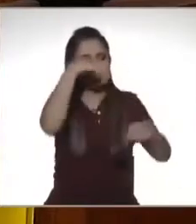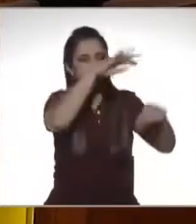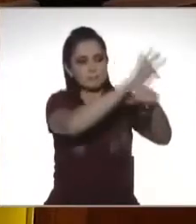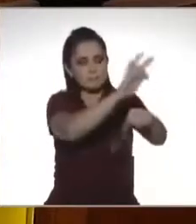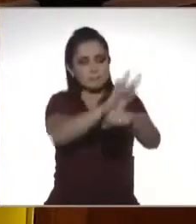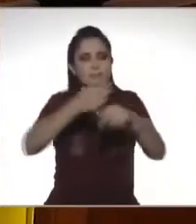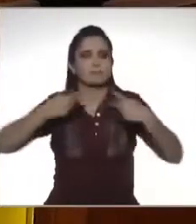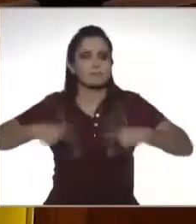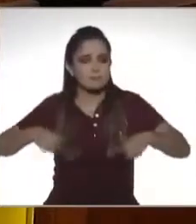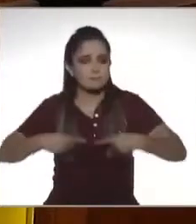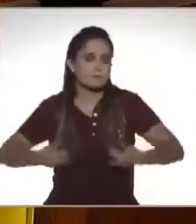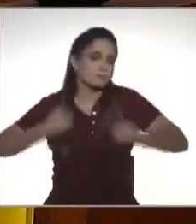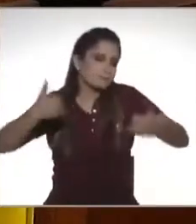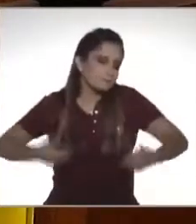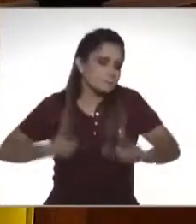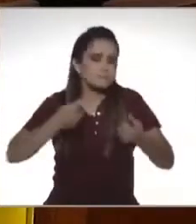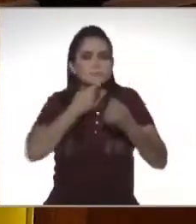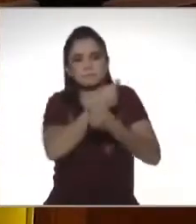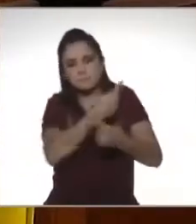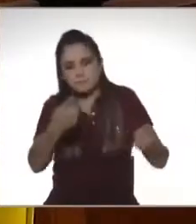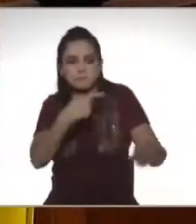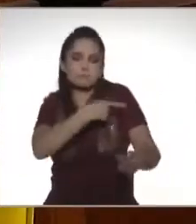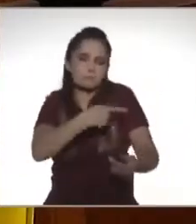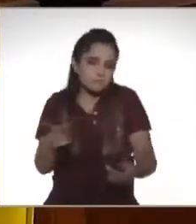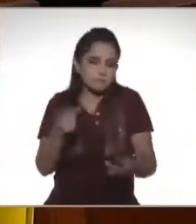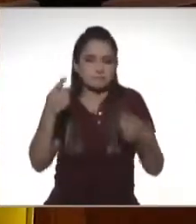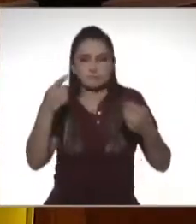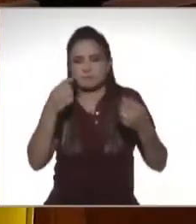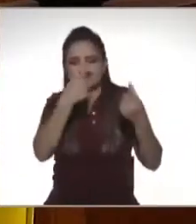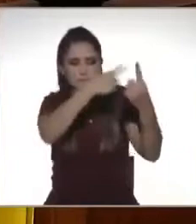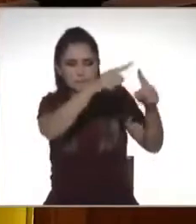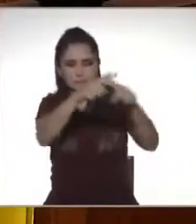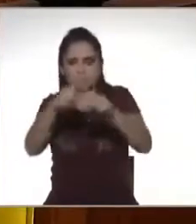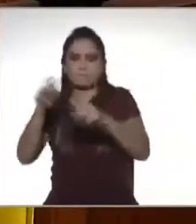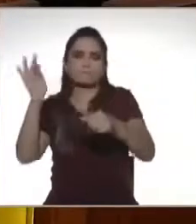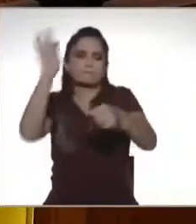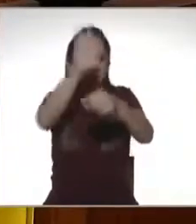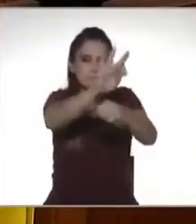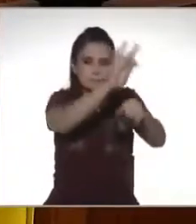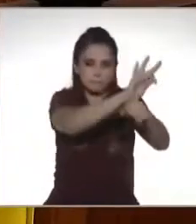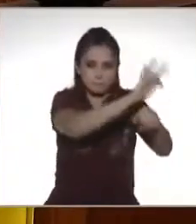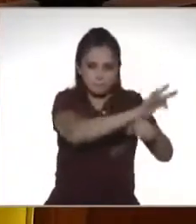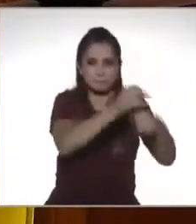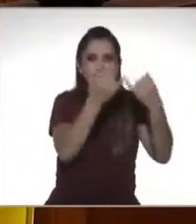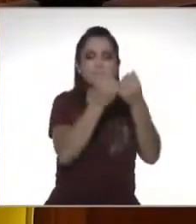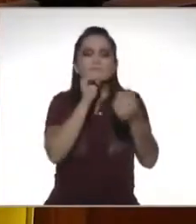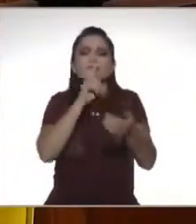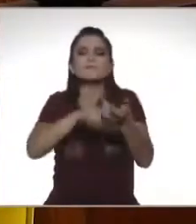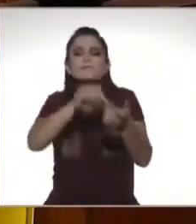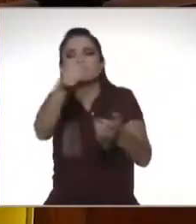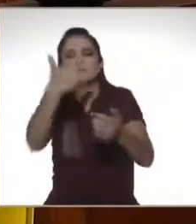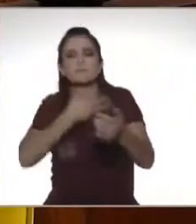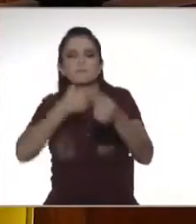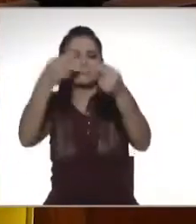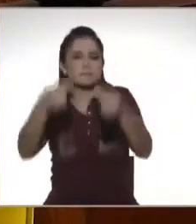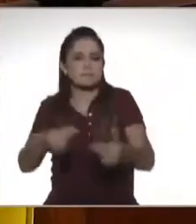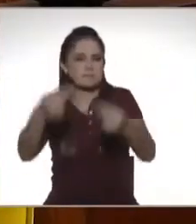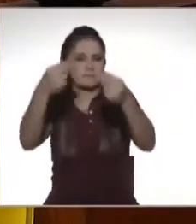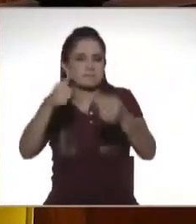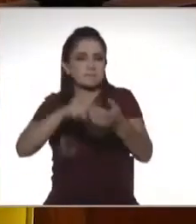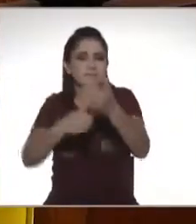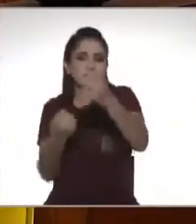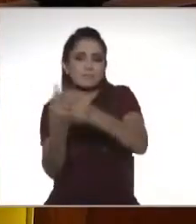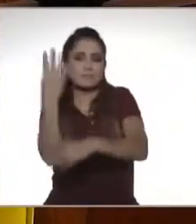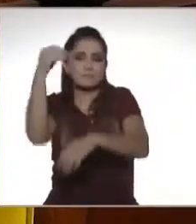lo que nos corresponde en un compromiso social es ayudar, caminar junto con ellos, inclusive con los emprendedores, que lo platicaremos en un momento,